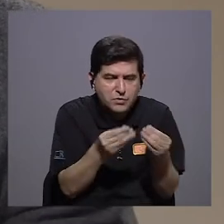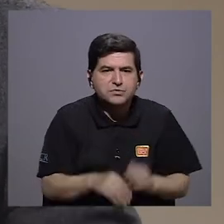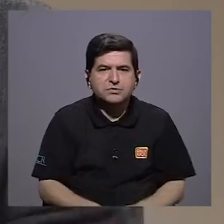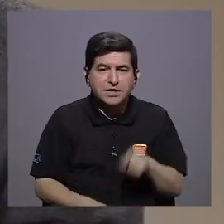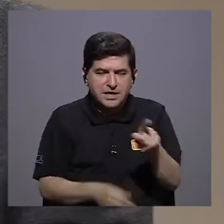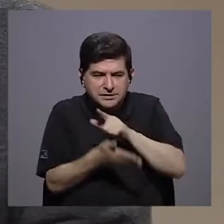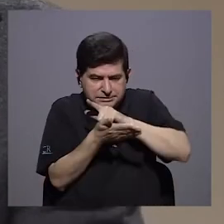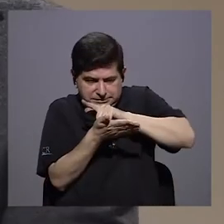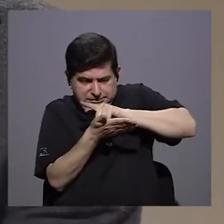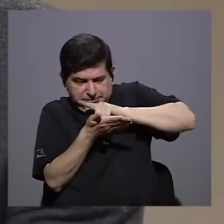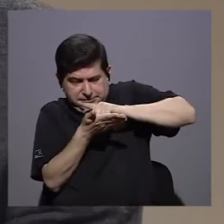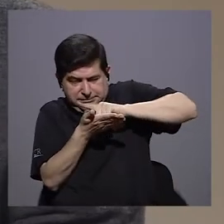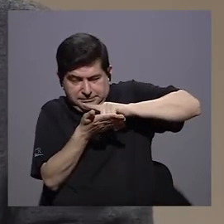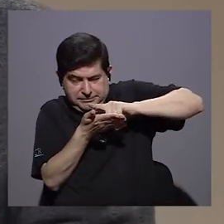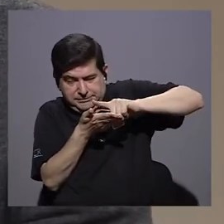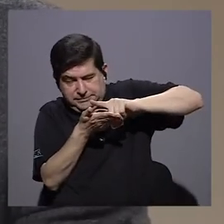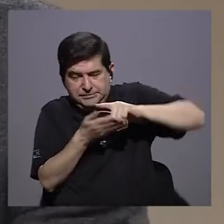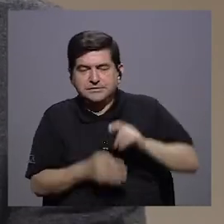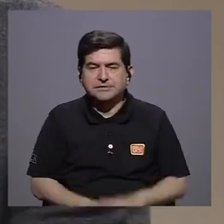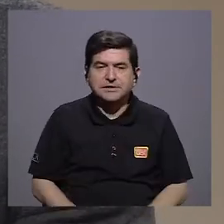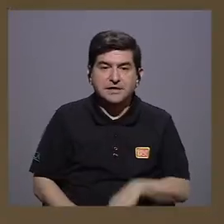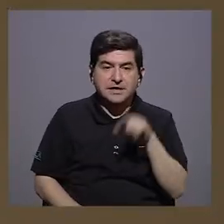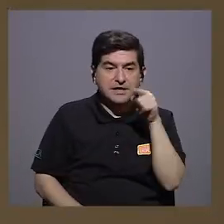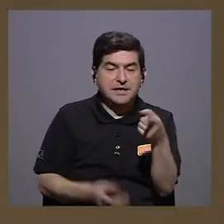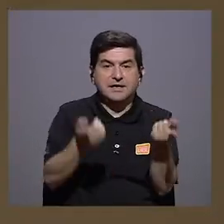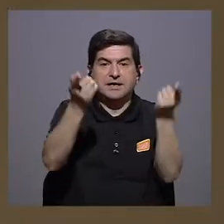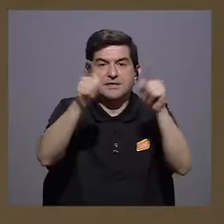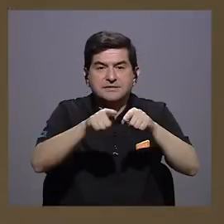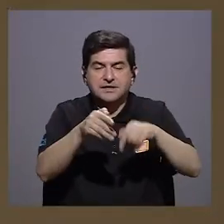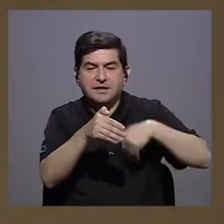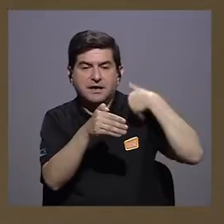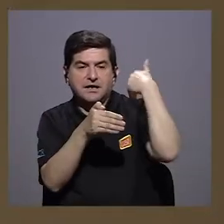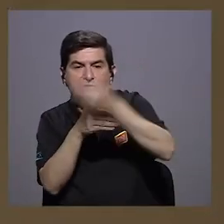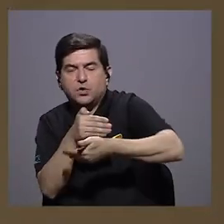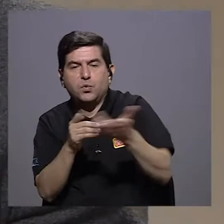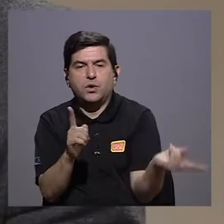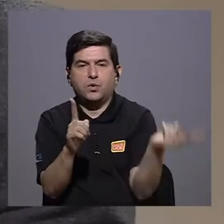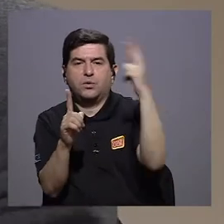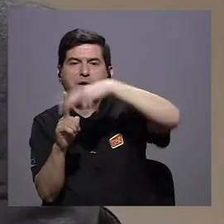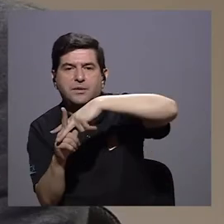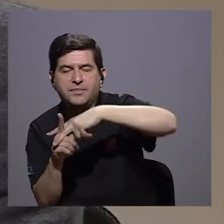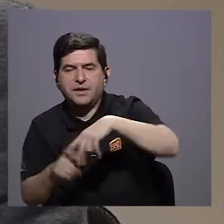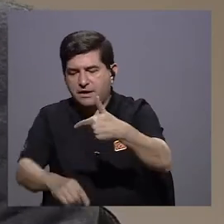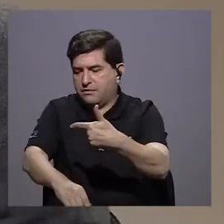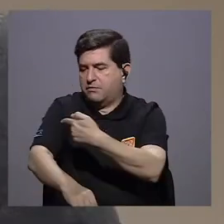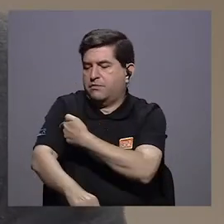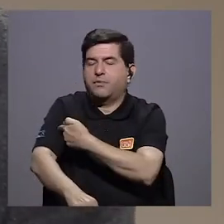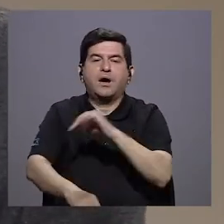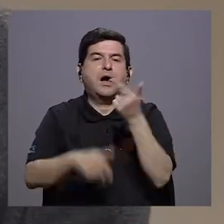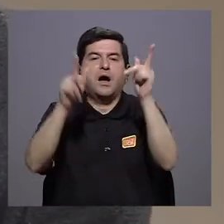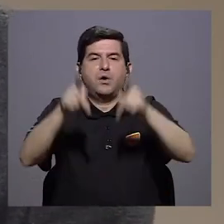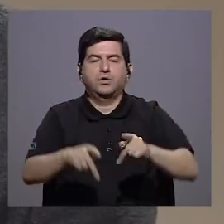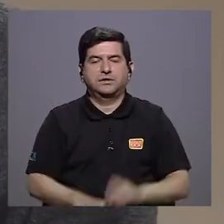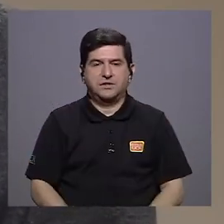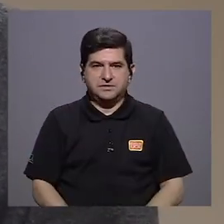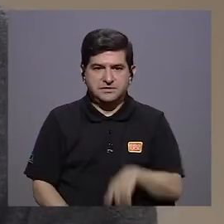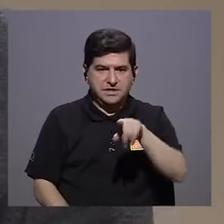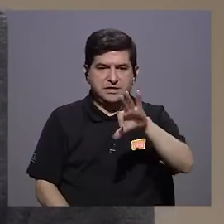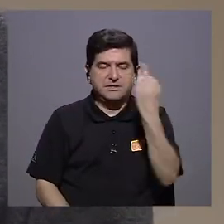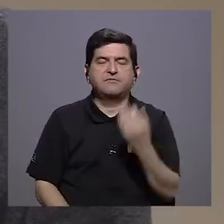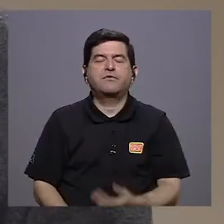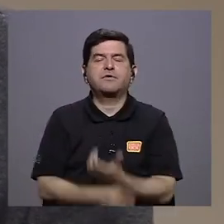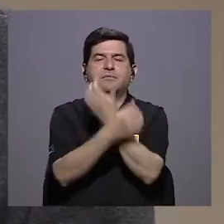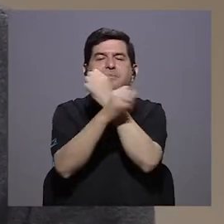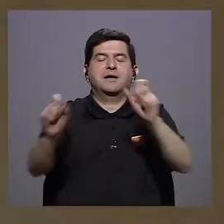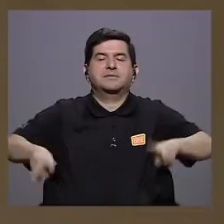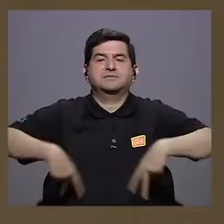los esteriliza, los limpia, digámoslo así exactamente, para poder ser inyectados en otras personas y así